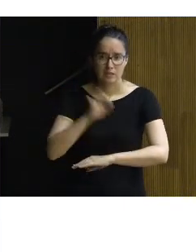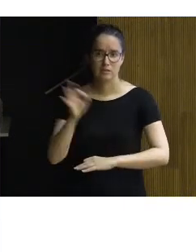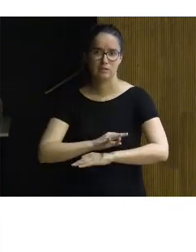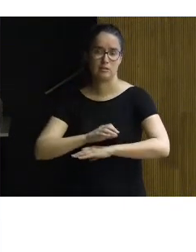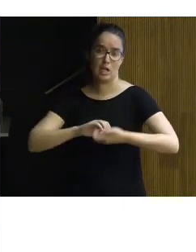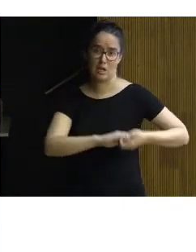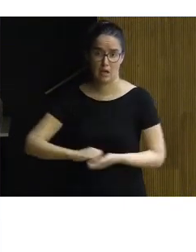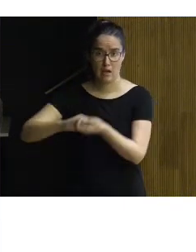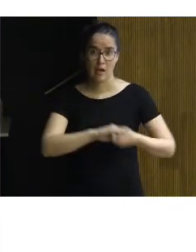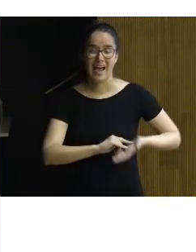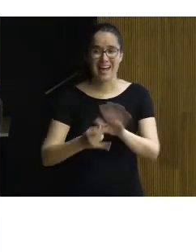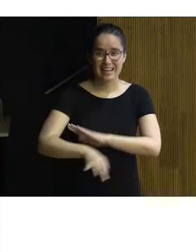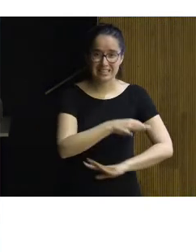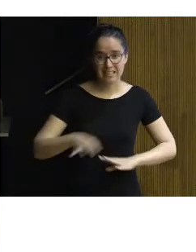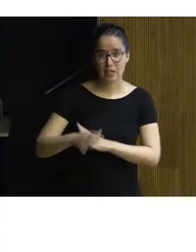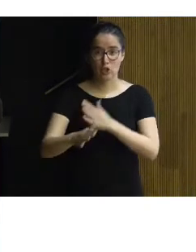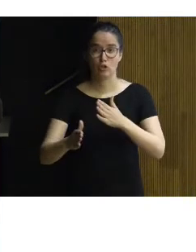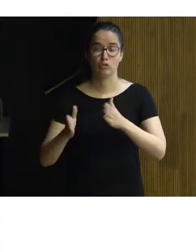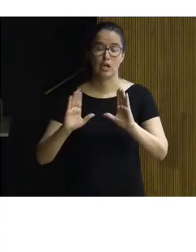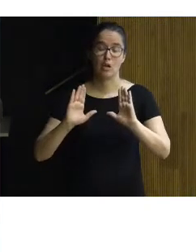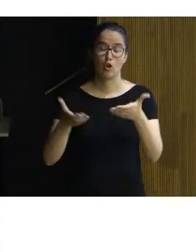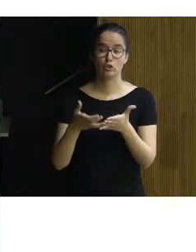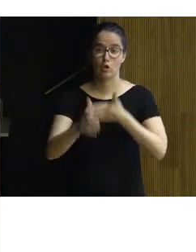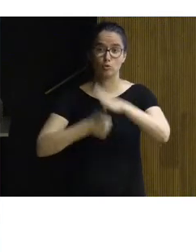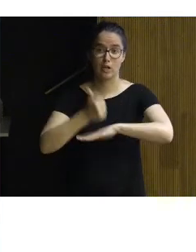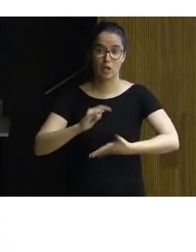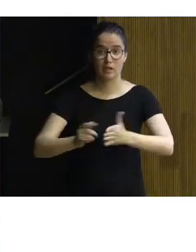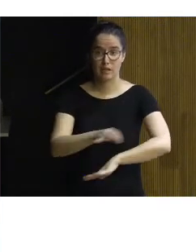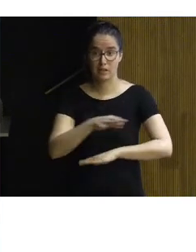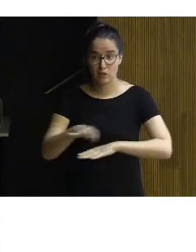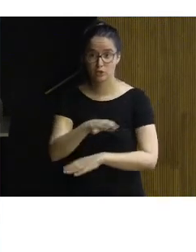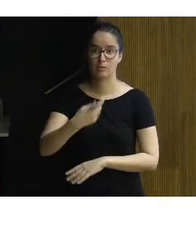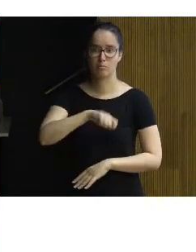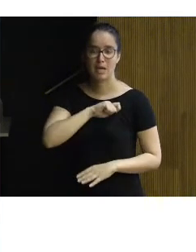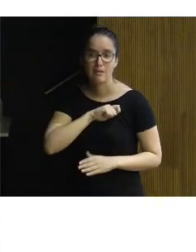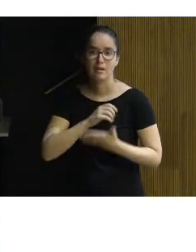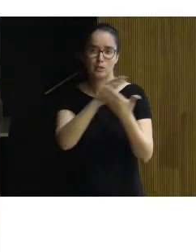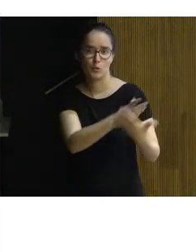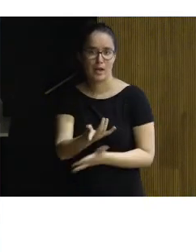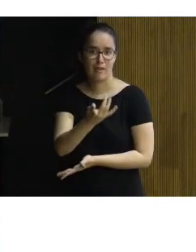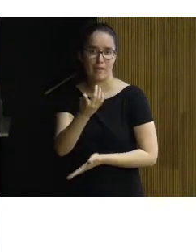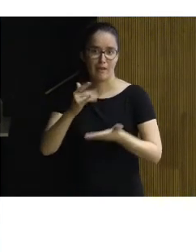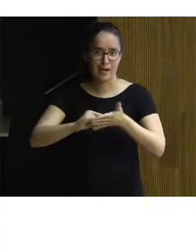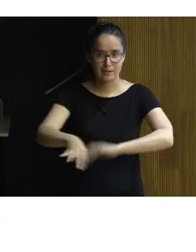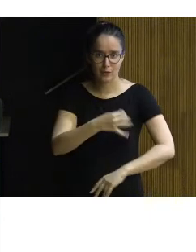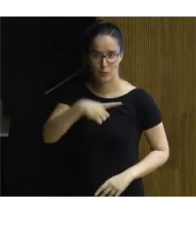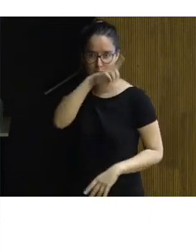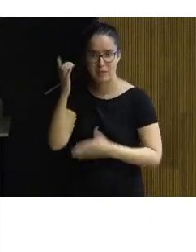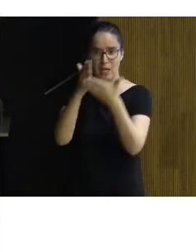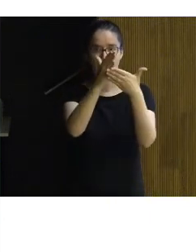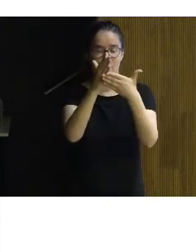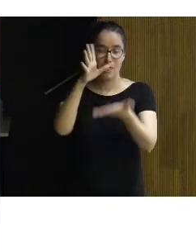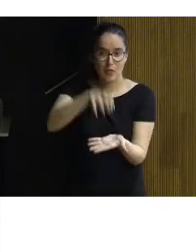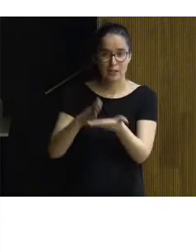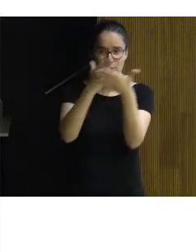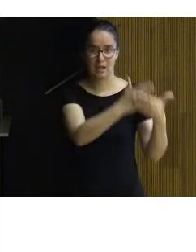Arquitectos, el Consejo Superior de Arquitectos de España, la Escuela de Arquitectura de Madrid, Carlos de Rojas, Centros de Investigación,